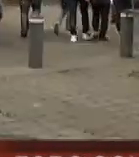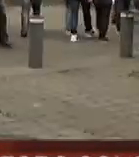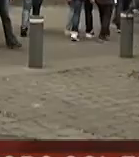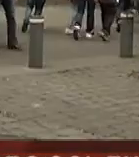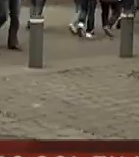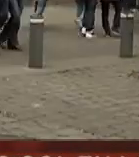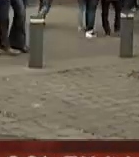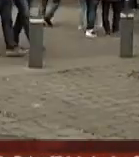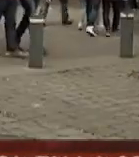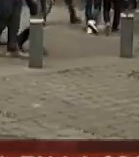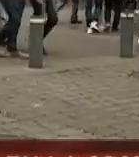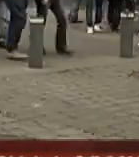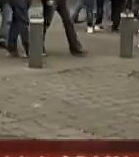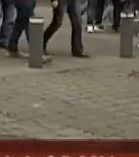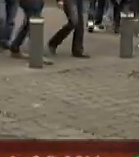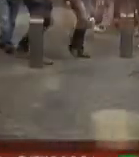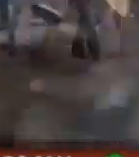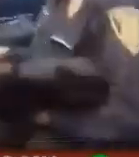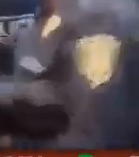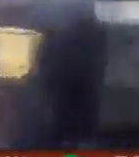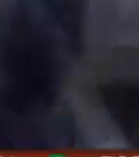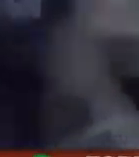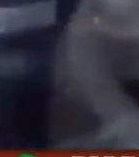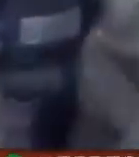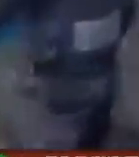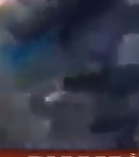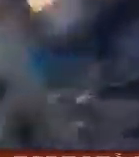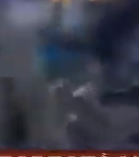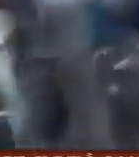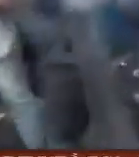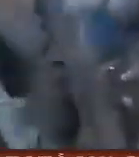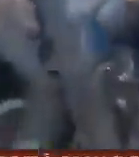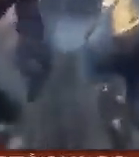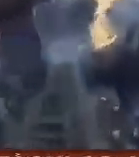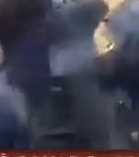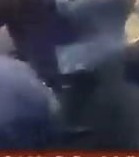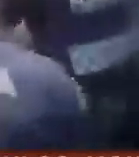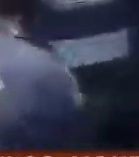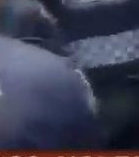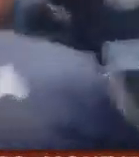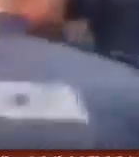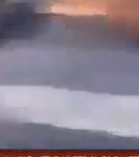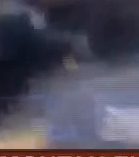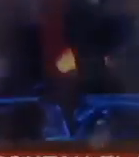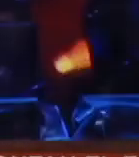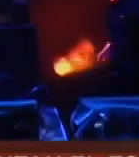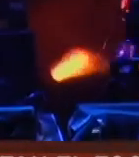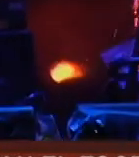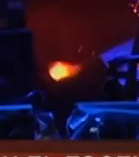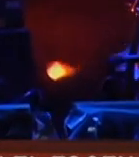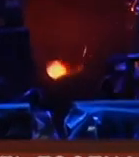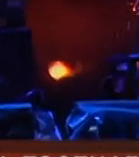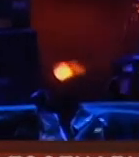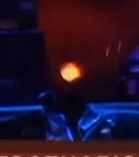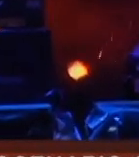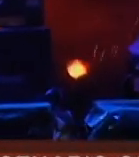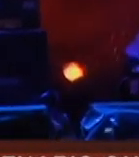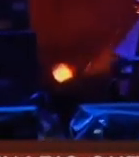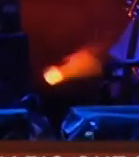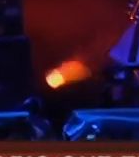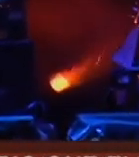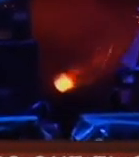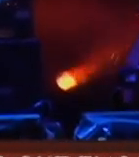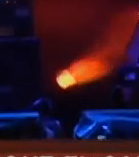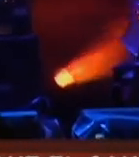concierto a través de las pantallas instaladas en calles aledañas pero no faltaron los portazos A las 8 en punto apareció Roger